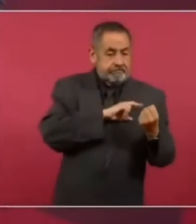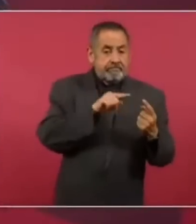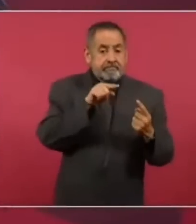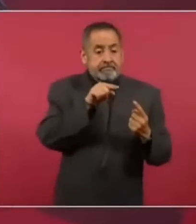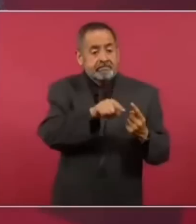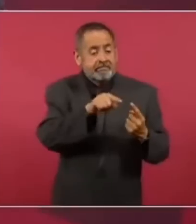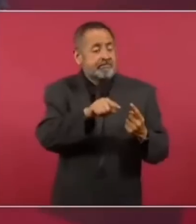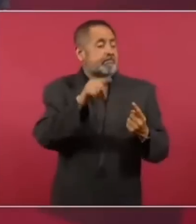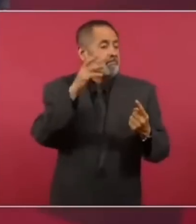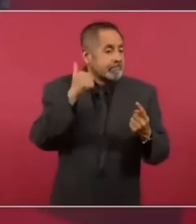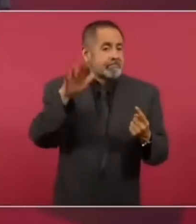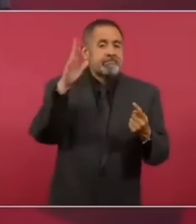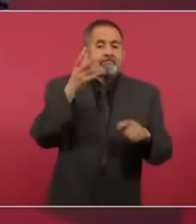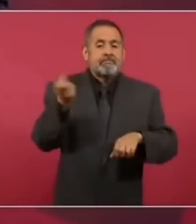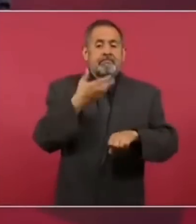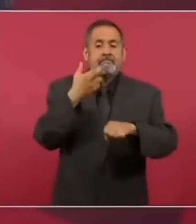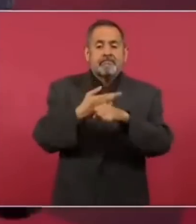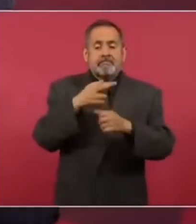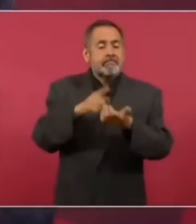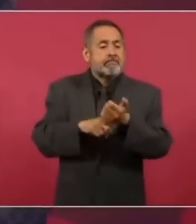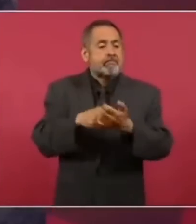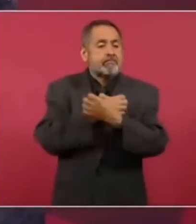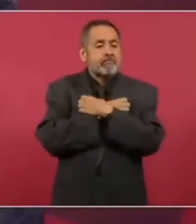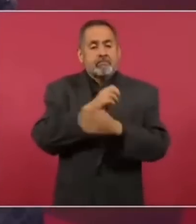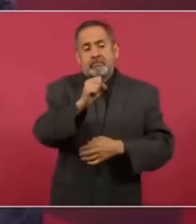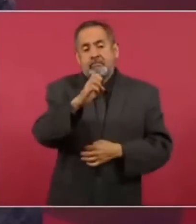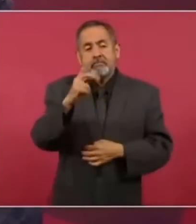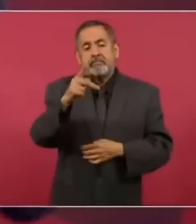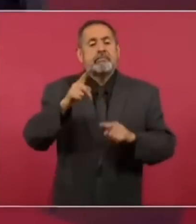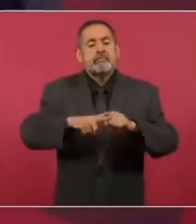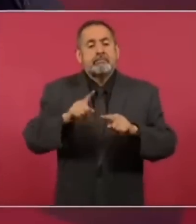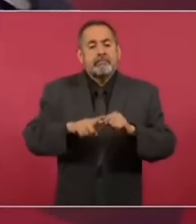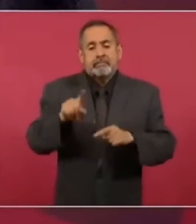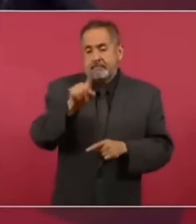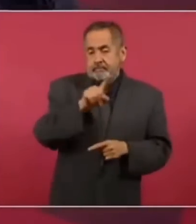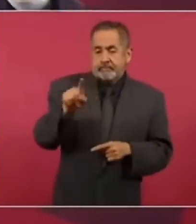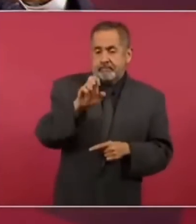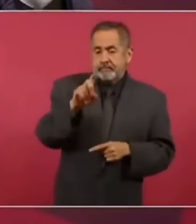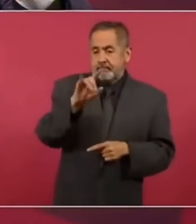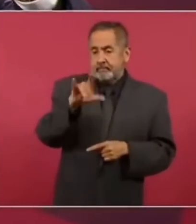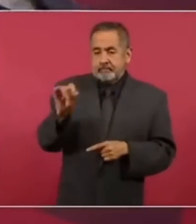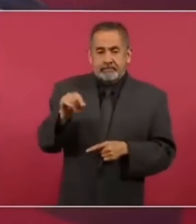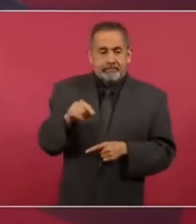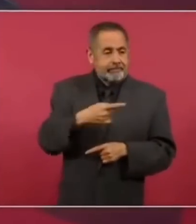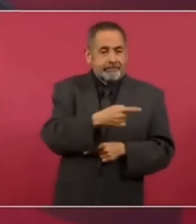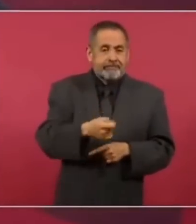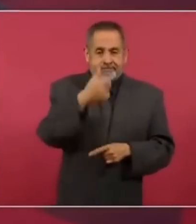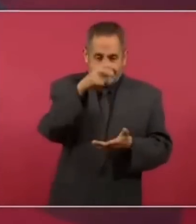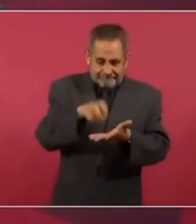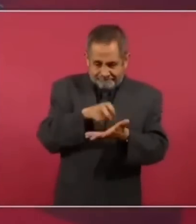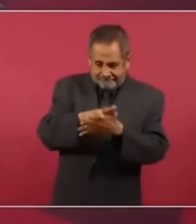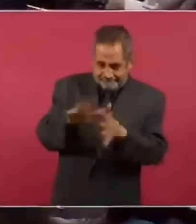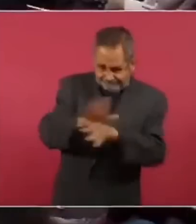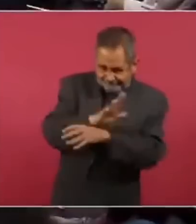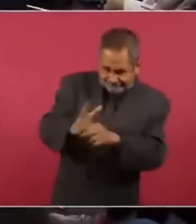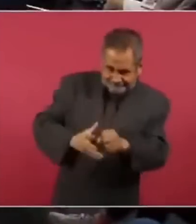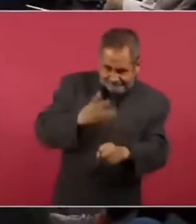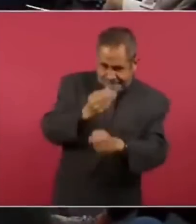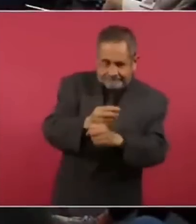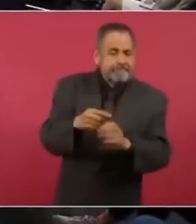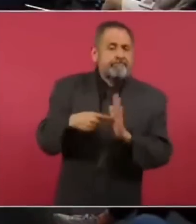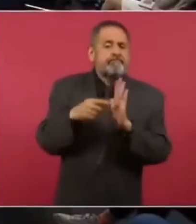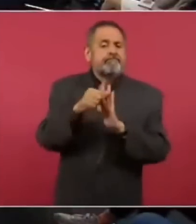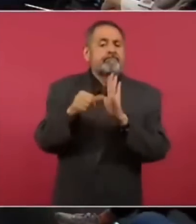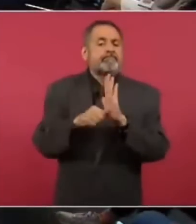Educación Sevilla, fue la primera reforma al